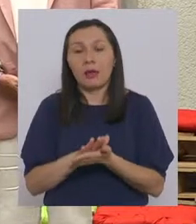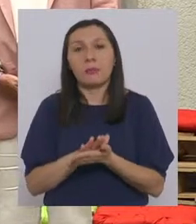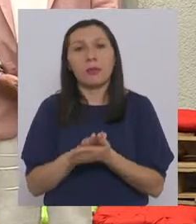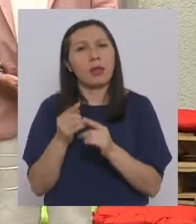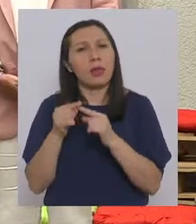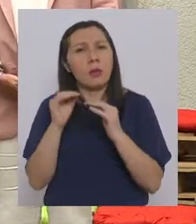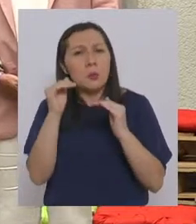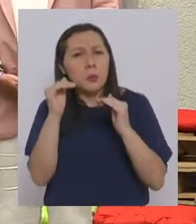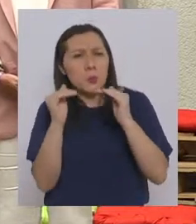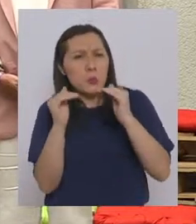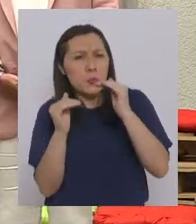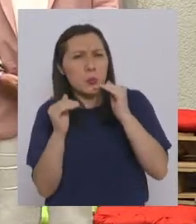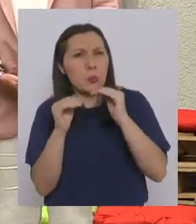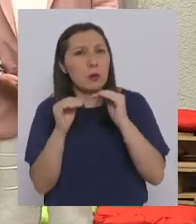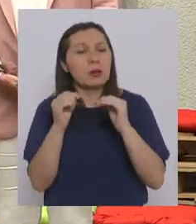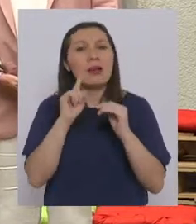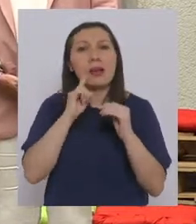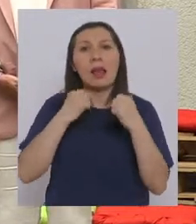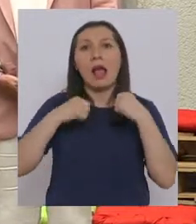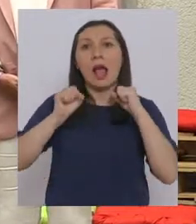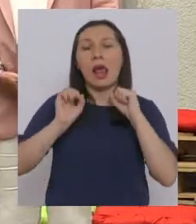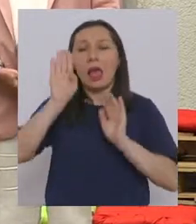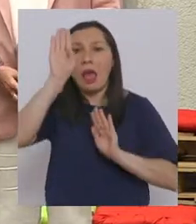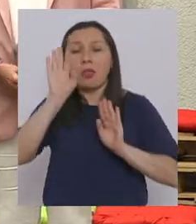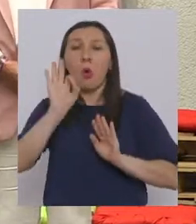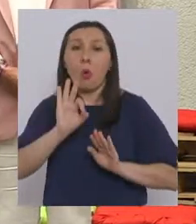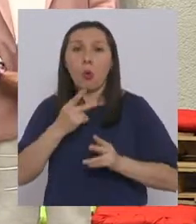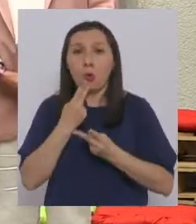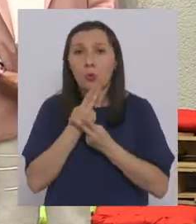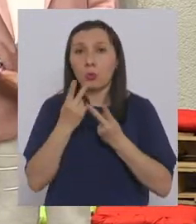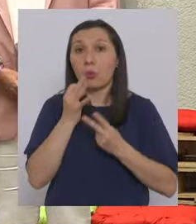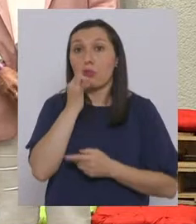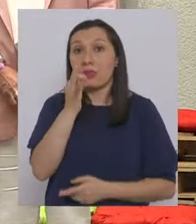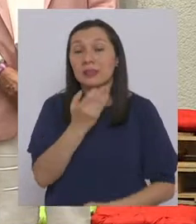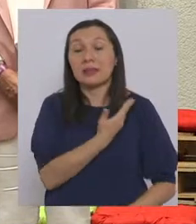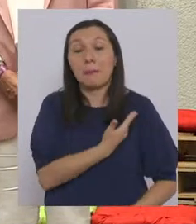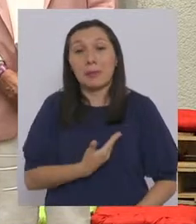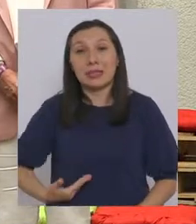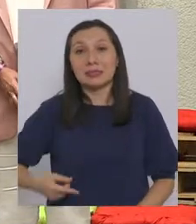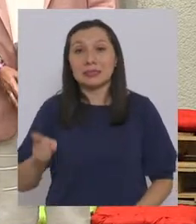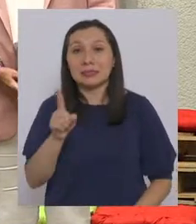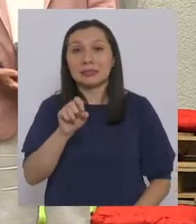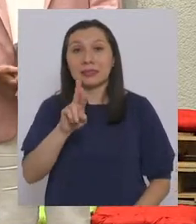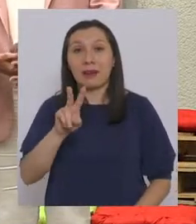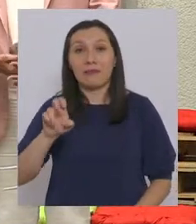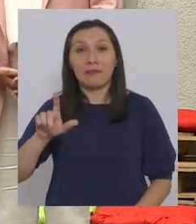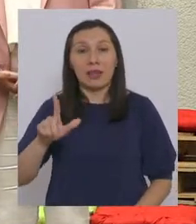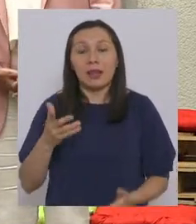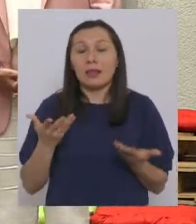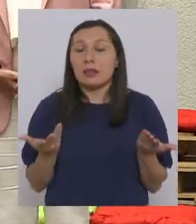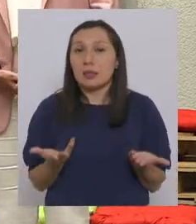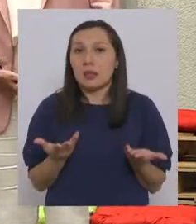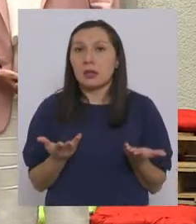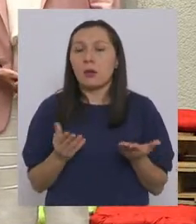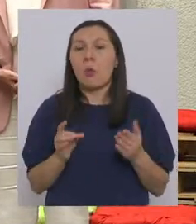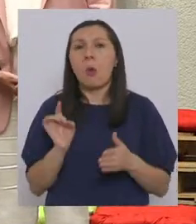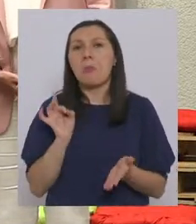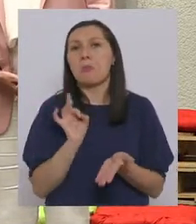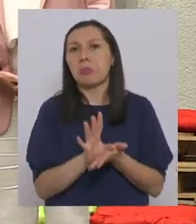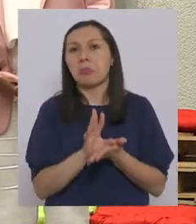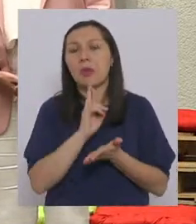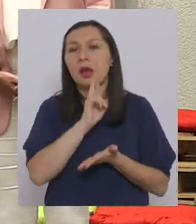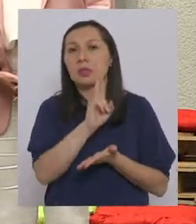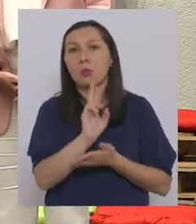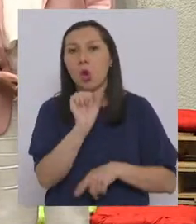sea una diferencia muy estrecha entre ambos candidatos o se anuncie lo que ya mencionaba el presidente del CERVEL, impugnaciones sobre los